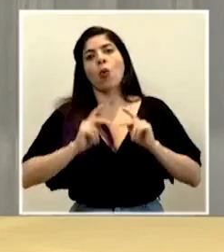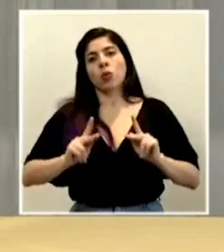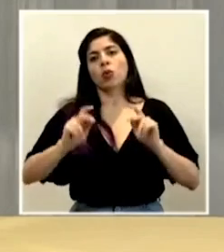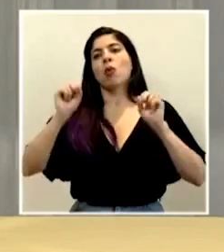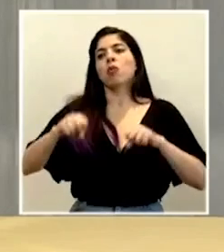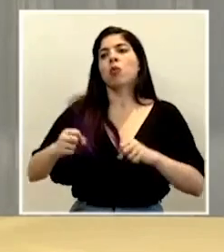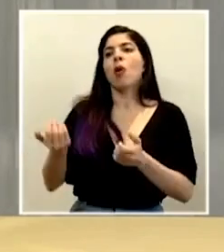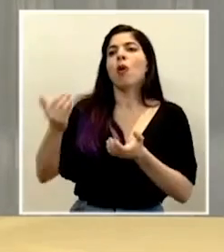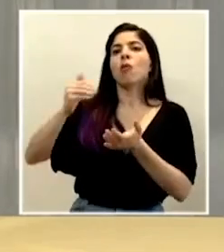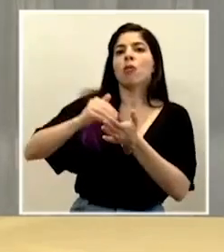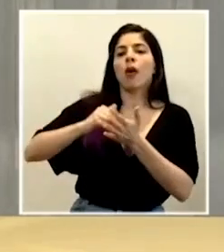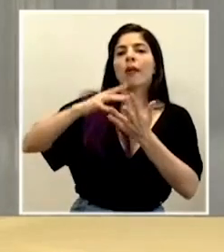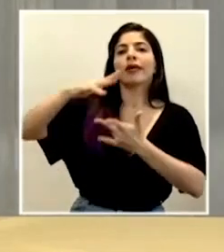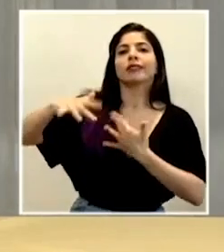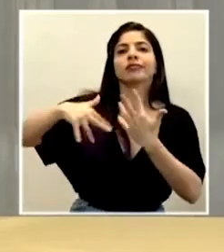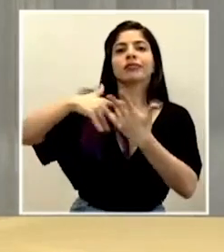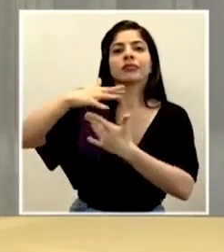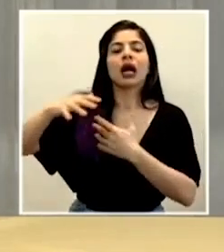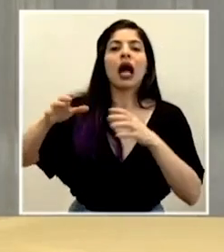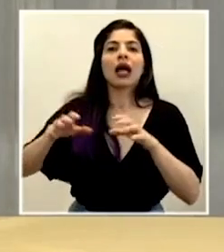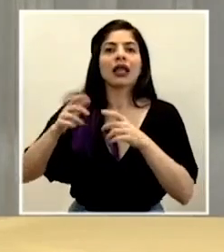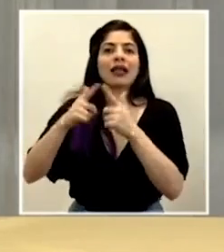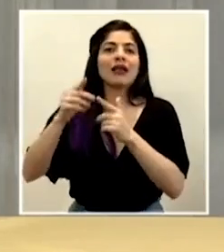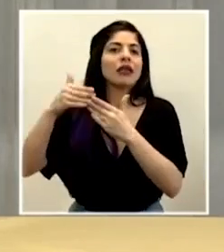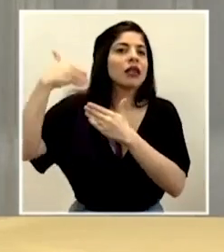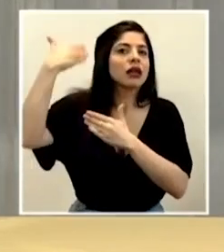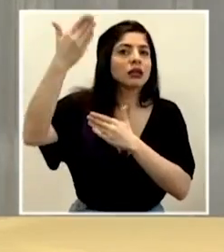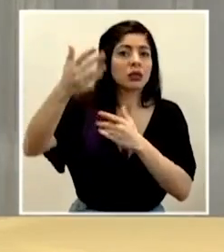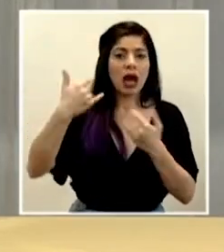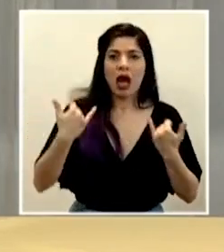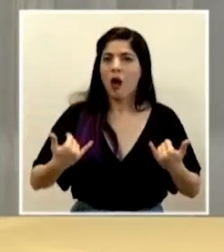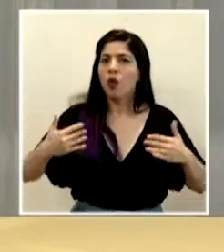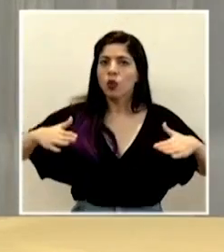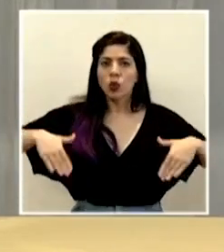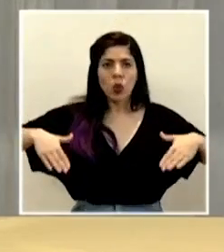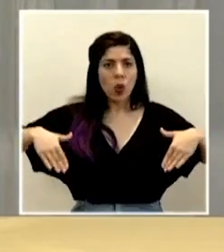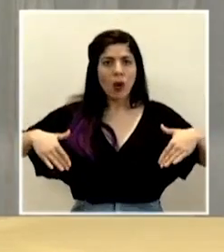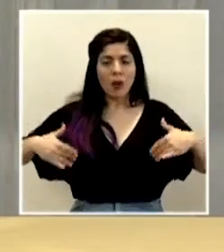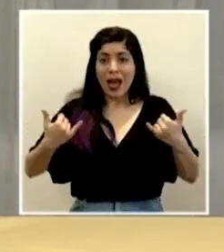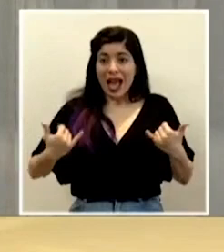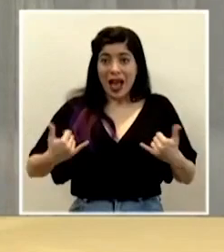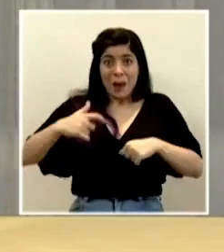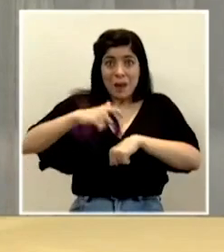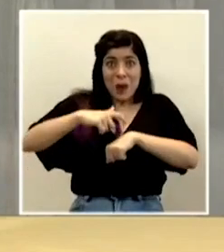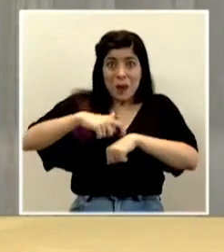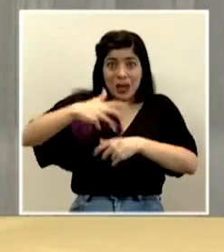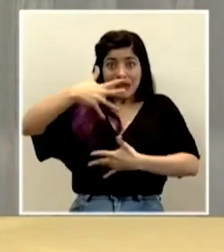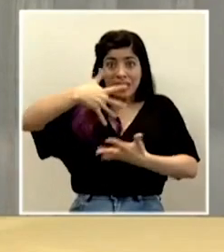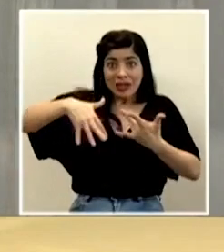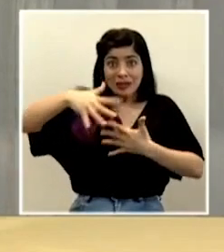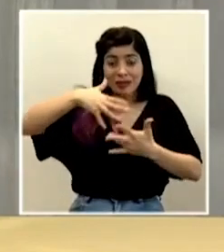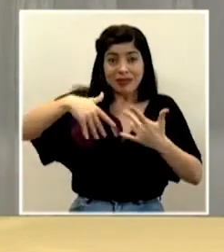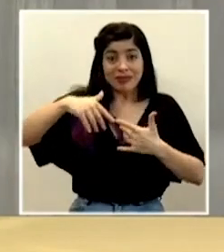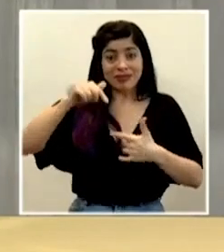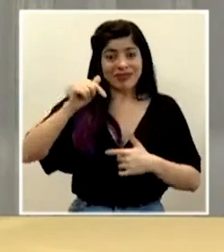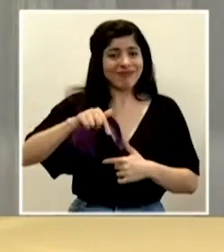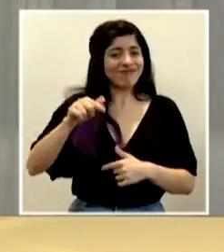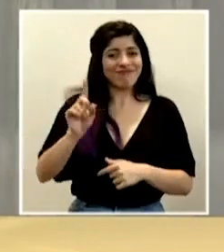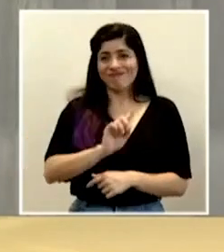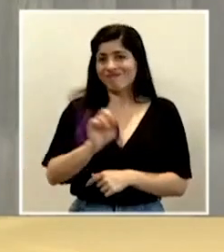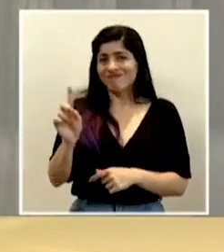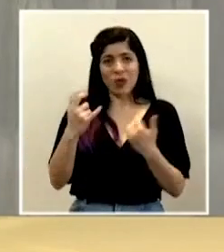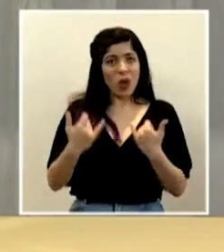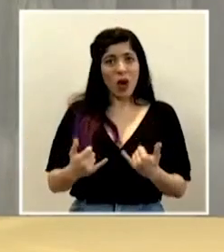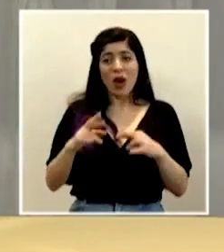actividades con más libertad. Pero no ha llegado ese momento, no es el momento de estar haciendo ese tipo de